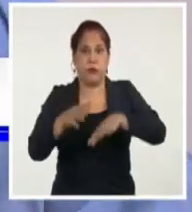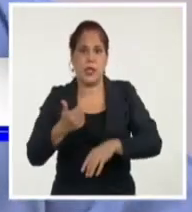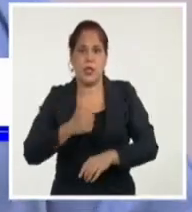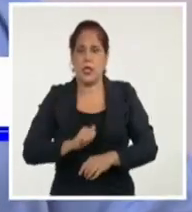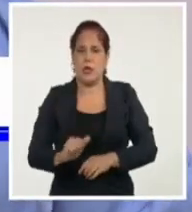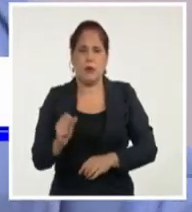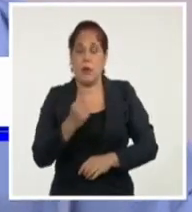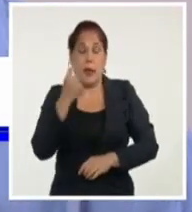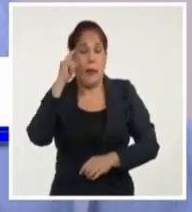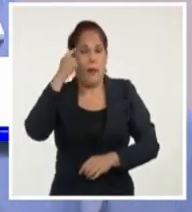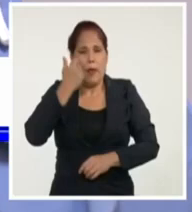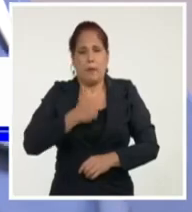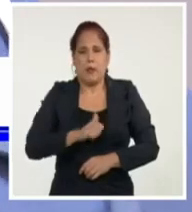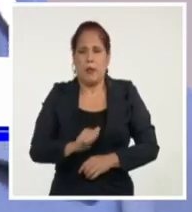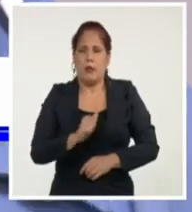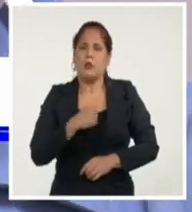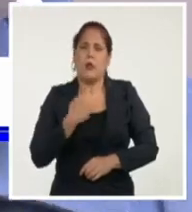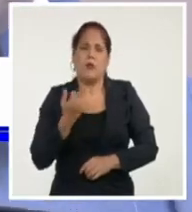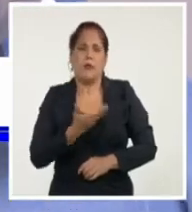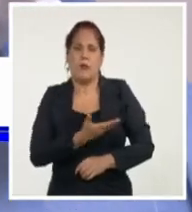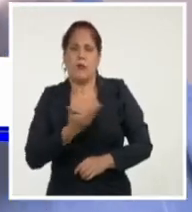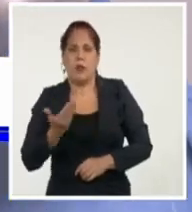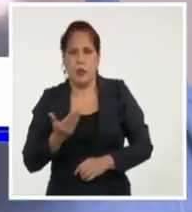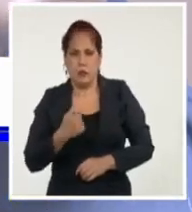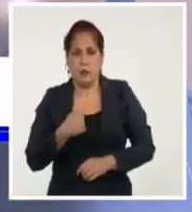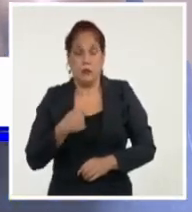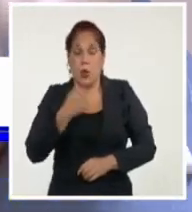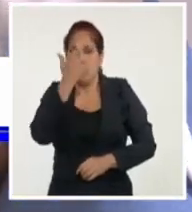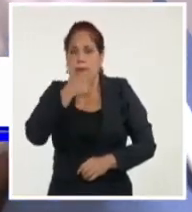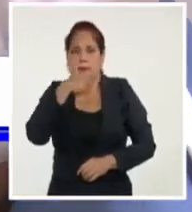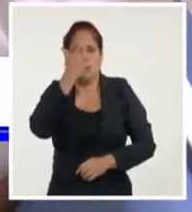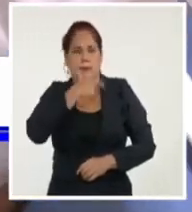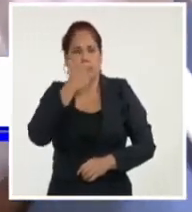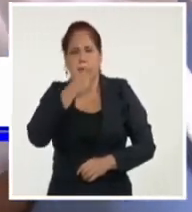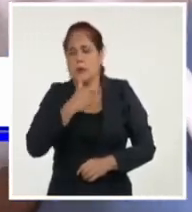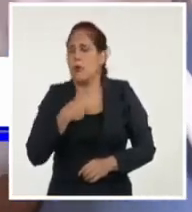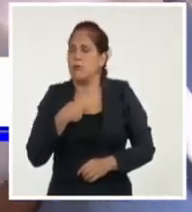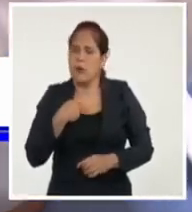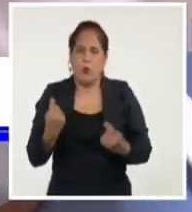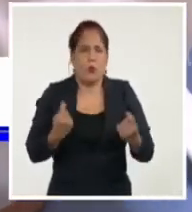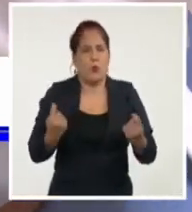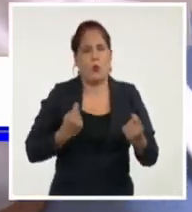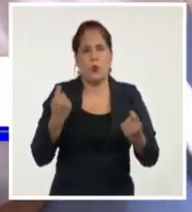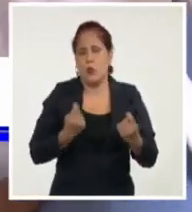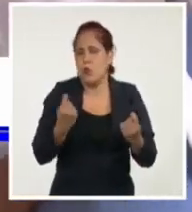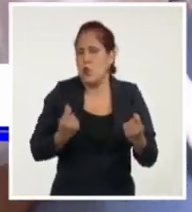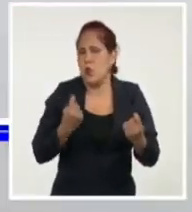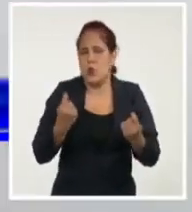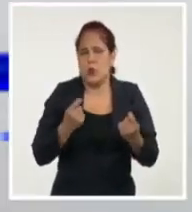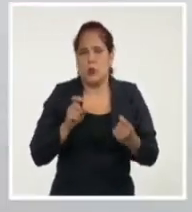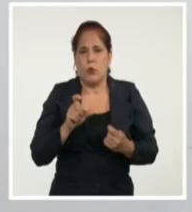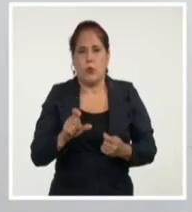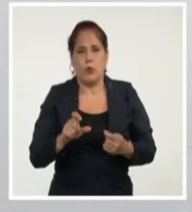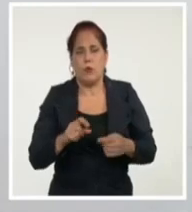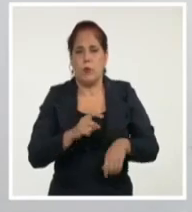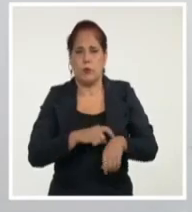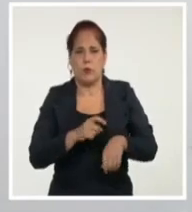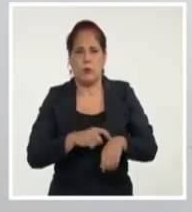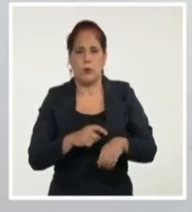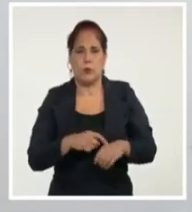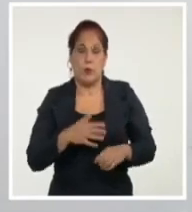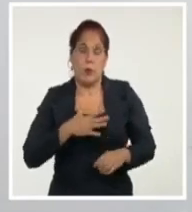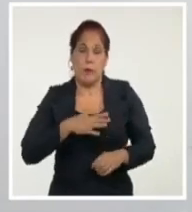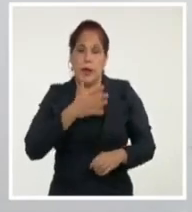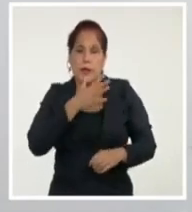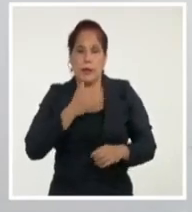Yo solo pensaba en ellos y que quería volverlo a ver. Por eso yo no me di por vencida y luché hasta el final. Creo que